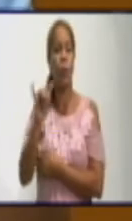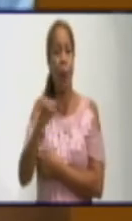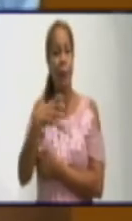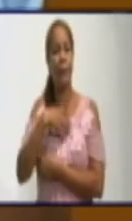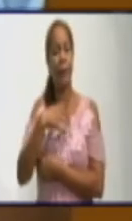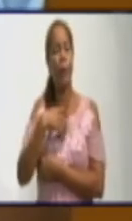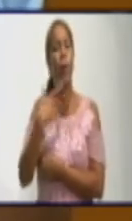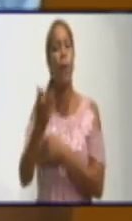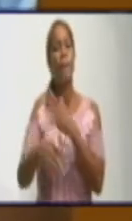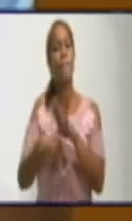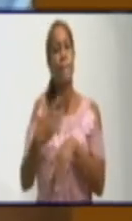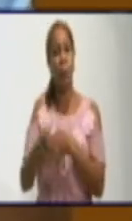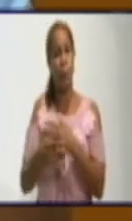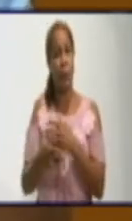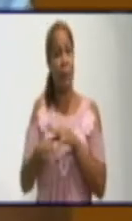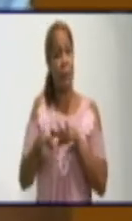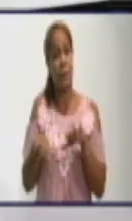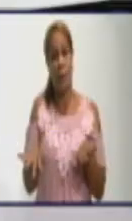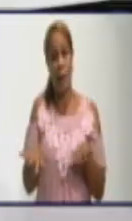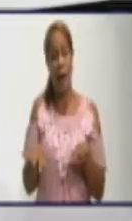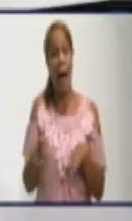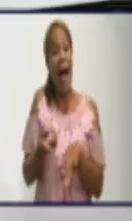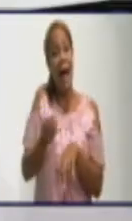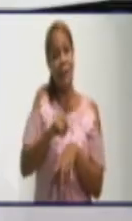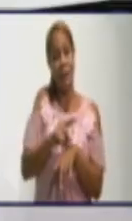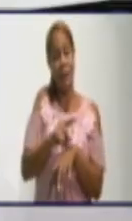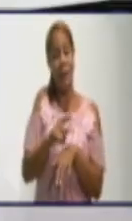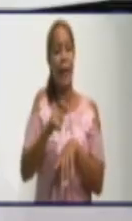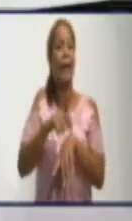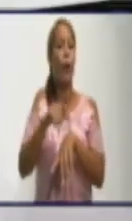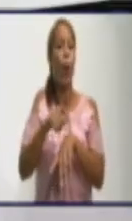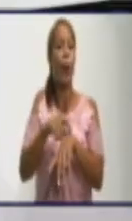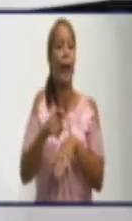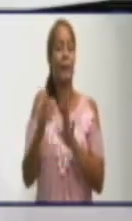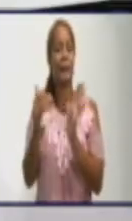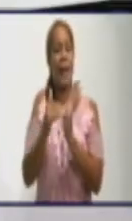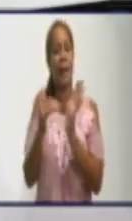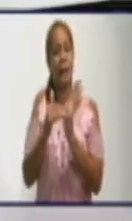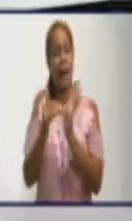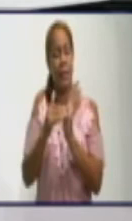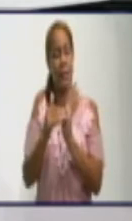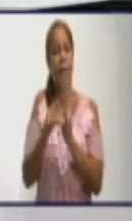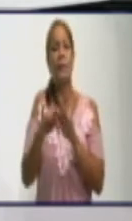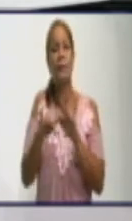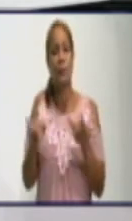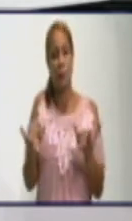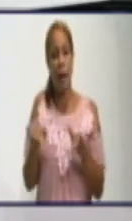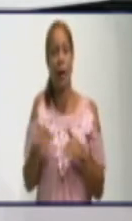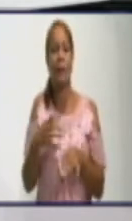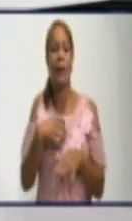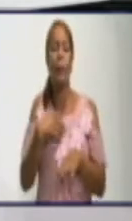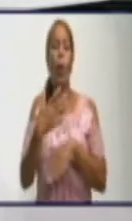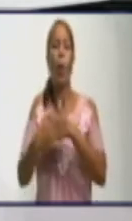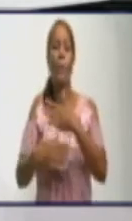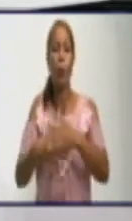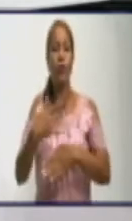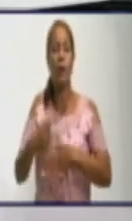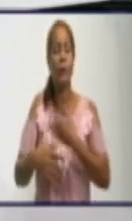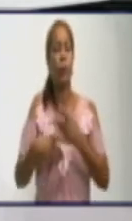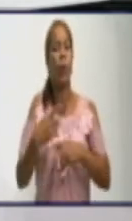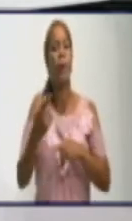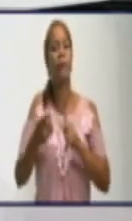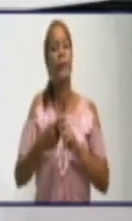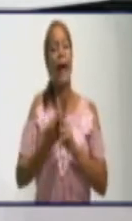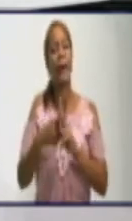problemas, ya la bomba felizmente ya se terminó ayer en horas de la tarde, el taller de maquinado, la 26 de julio. Estamos en el proceso de armar el motor para